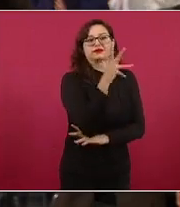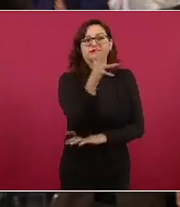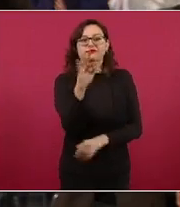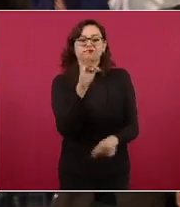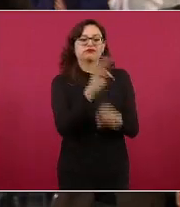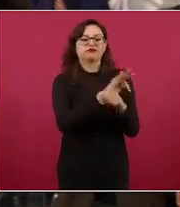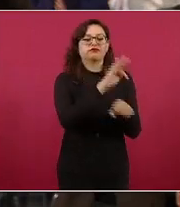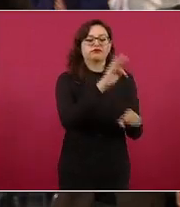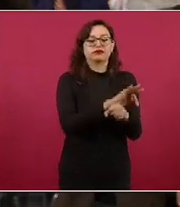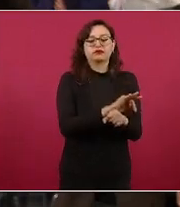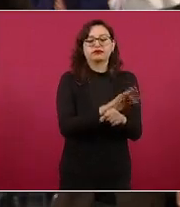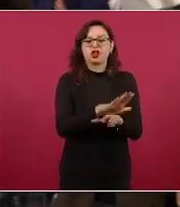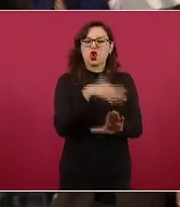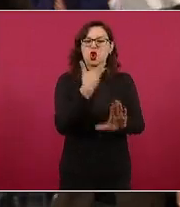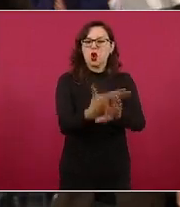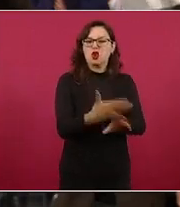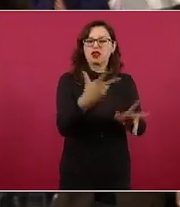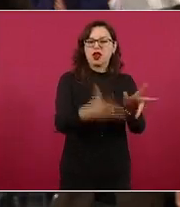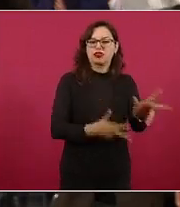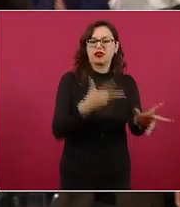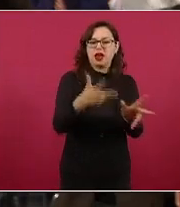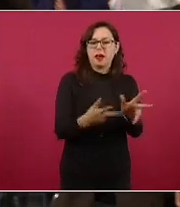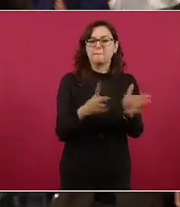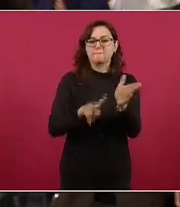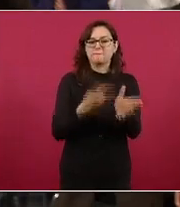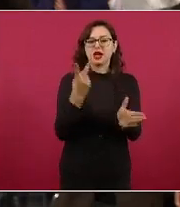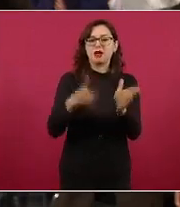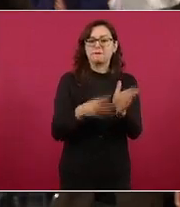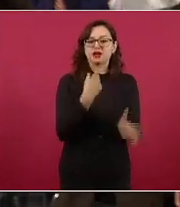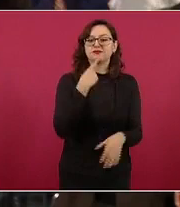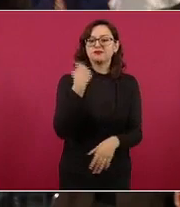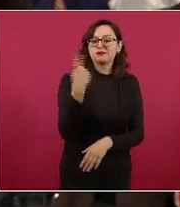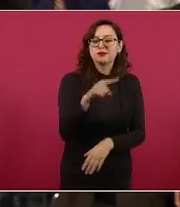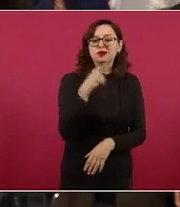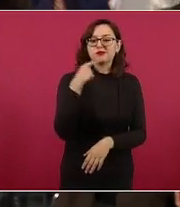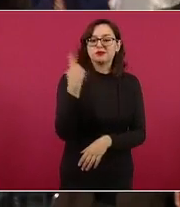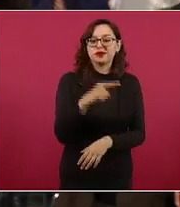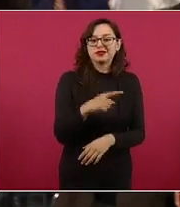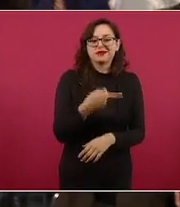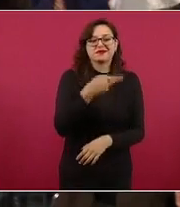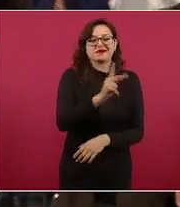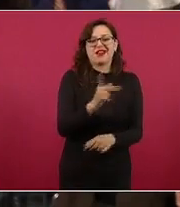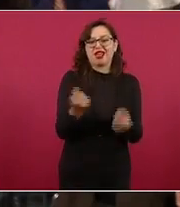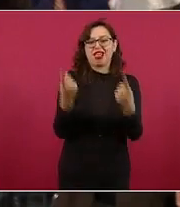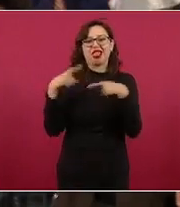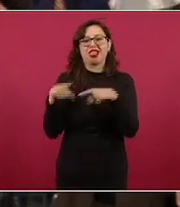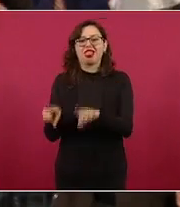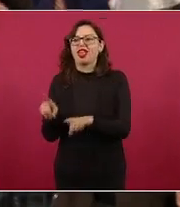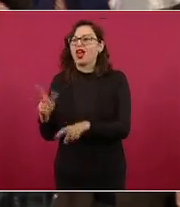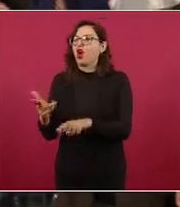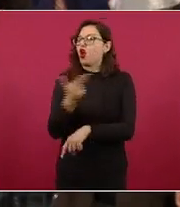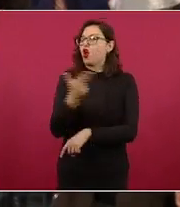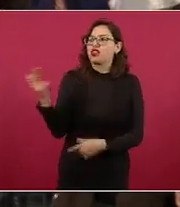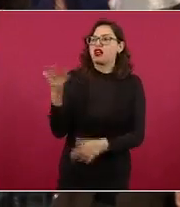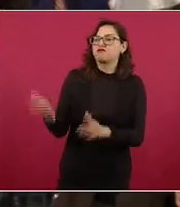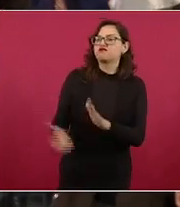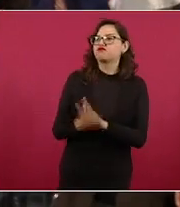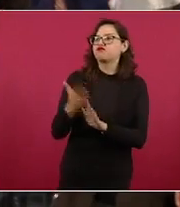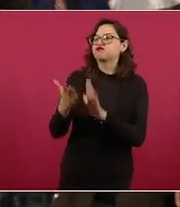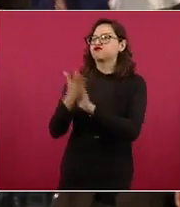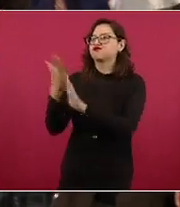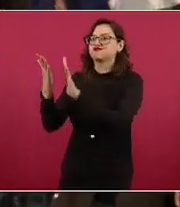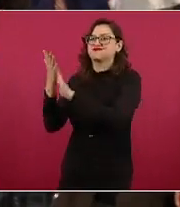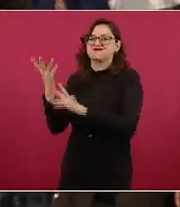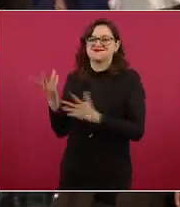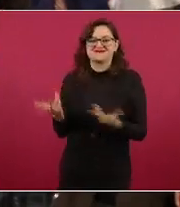amparos entonces pues le queremos preguntar qué piensa sobre este tema sobre estas personas